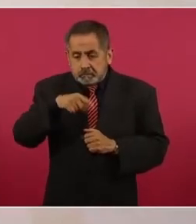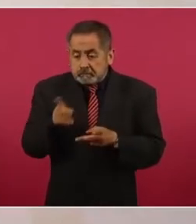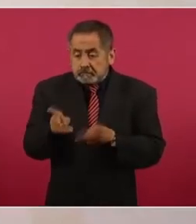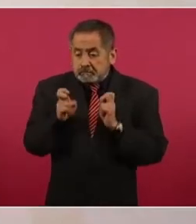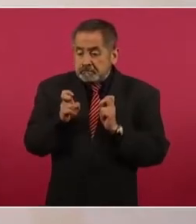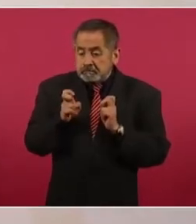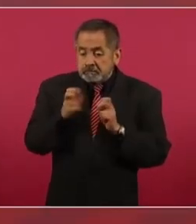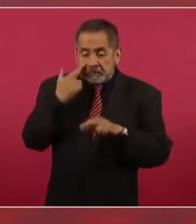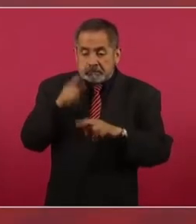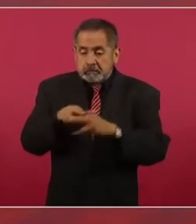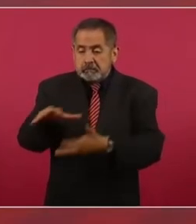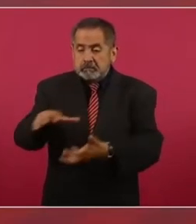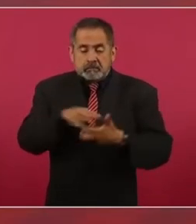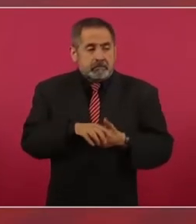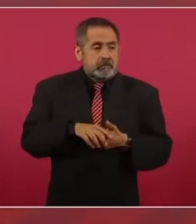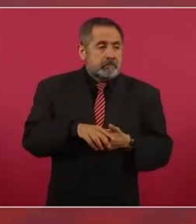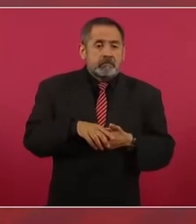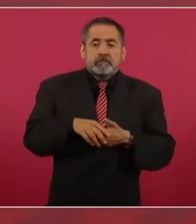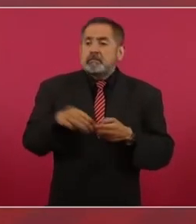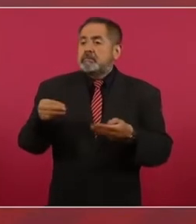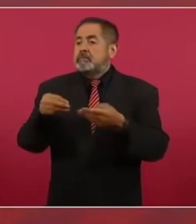una bolsa en el mercado.